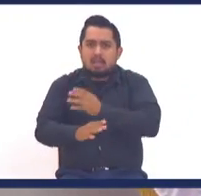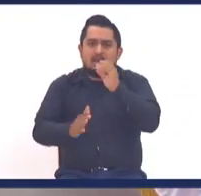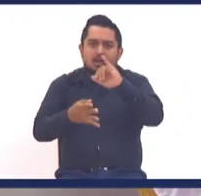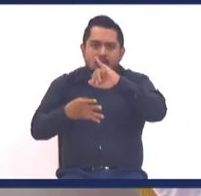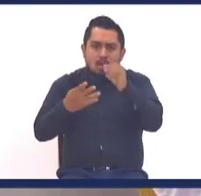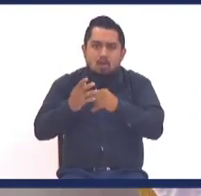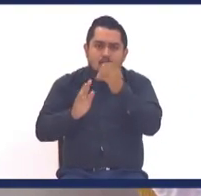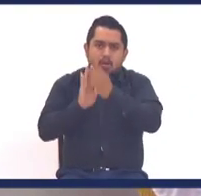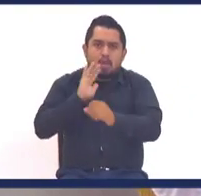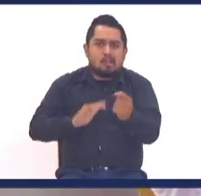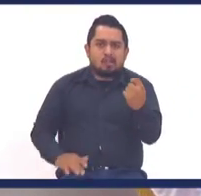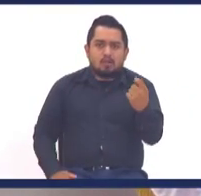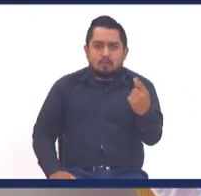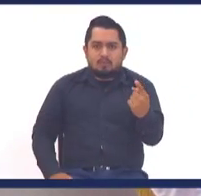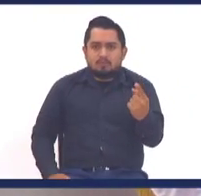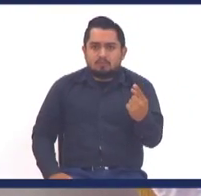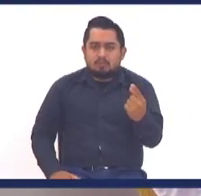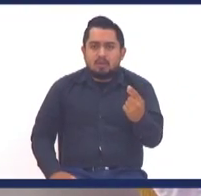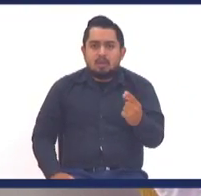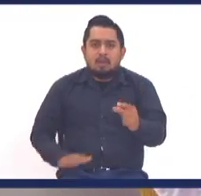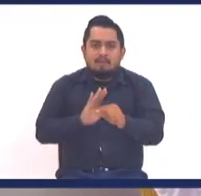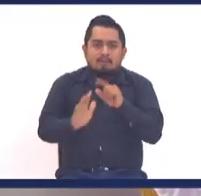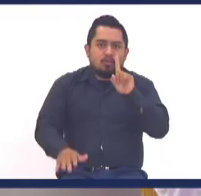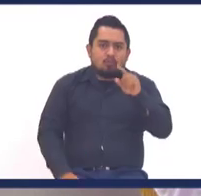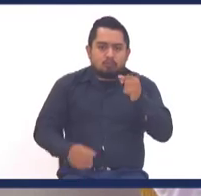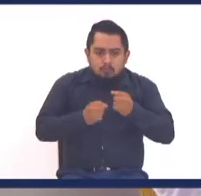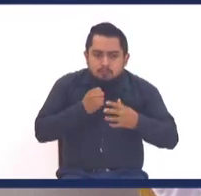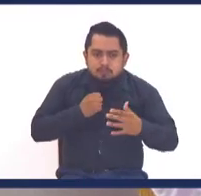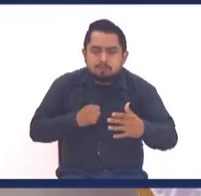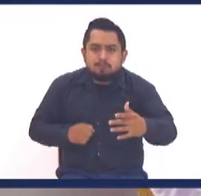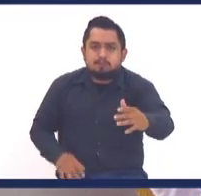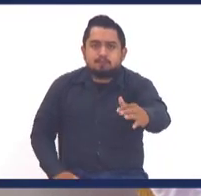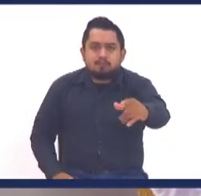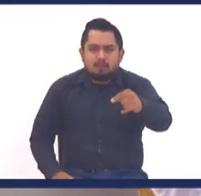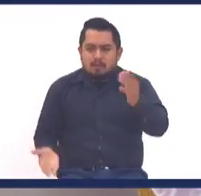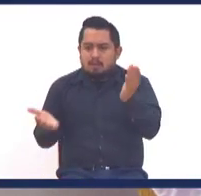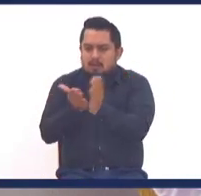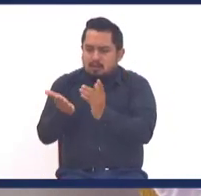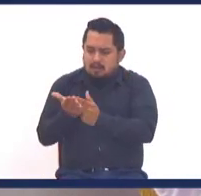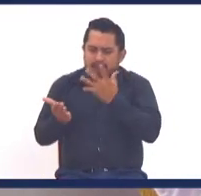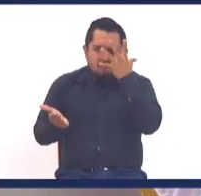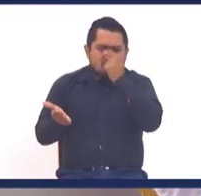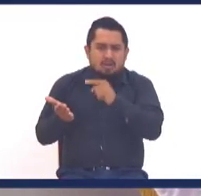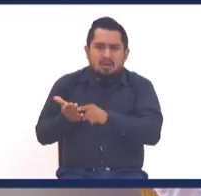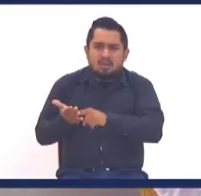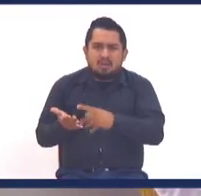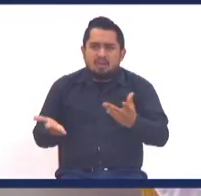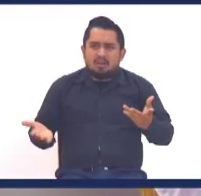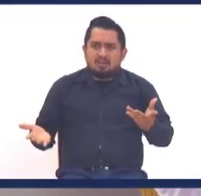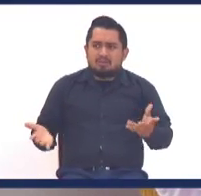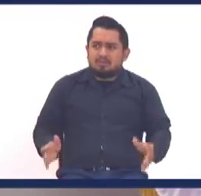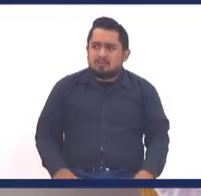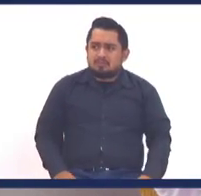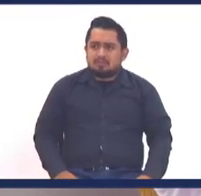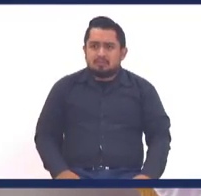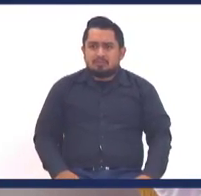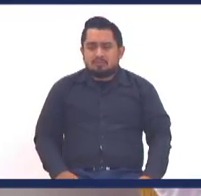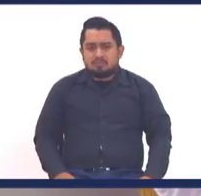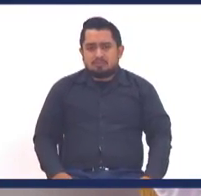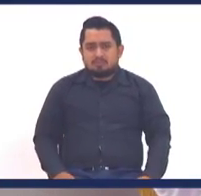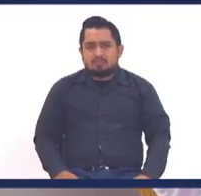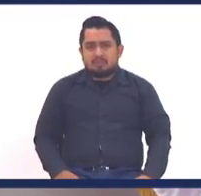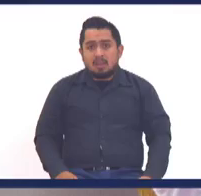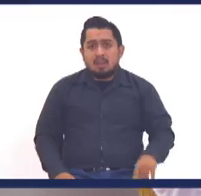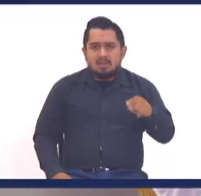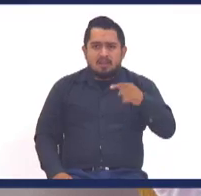por favor, versículos del 1 en adelante. Ay, hay un porción maravillosa. Se la voy a narrar para no comernos el tiempo en eso.